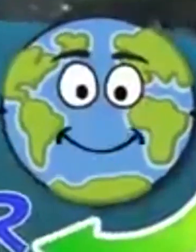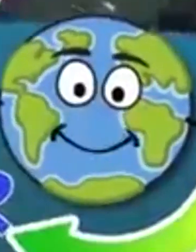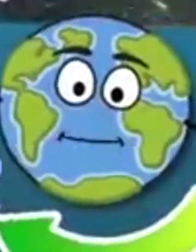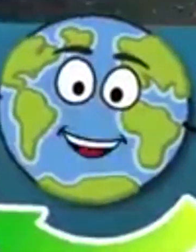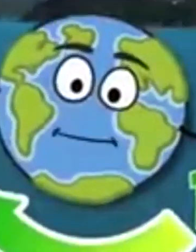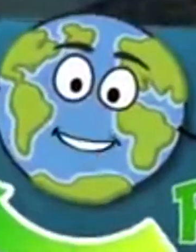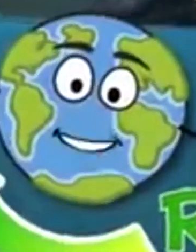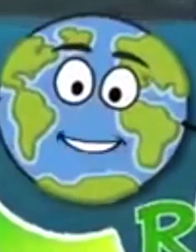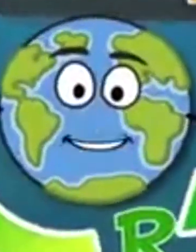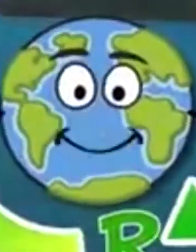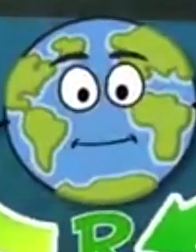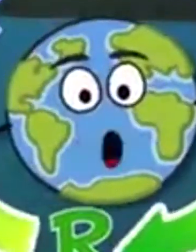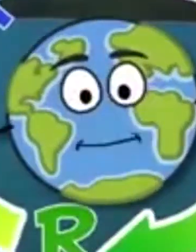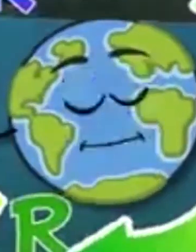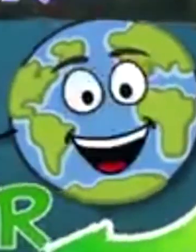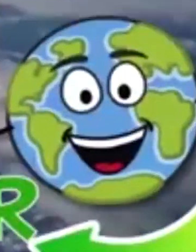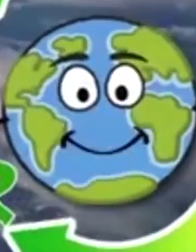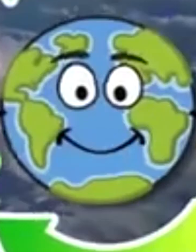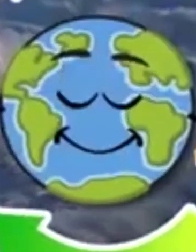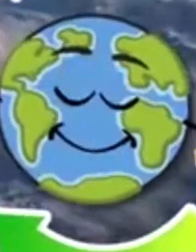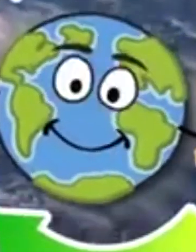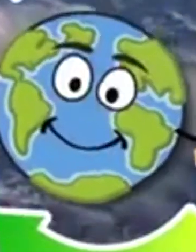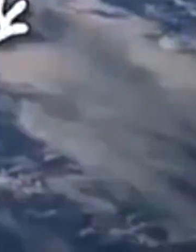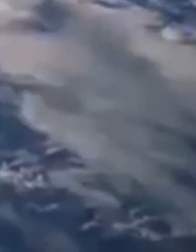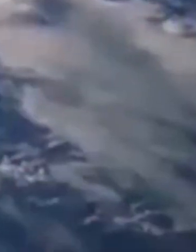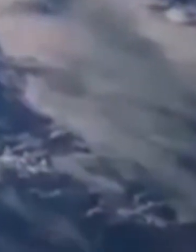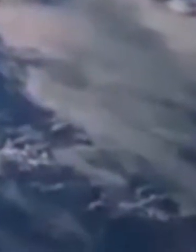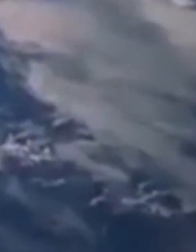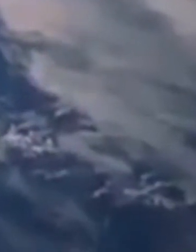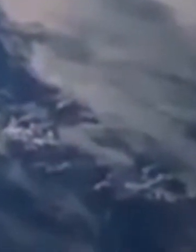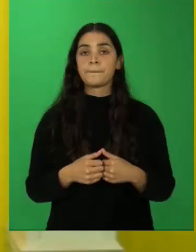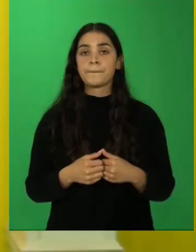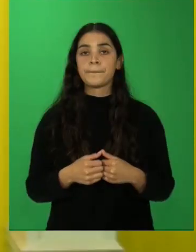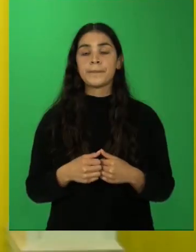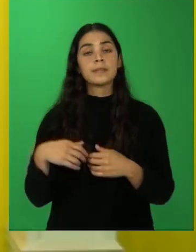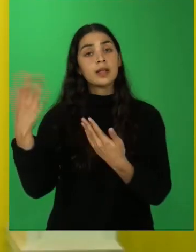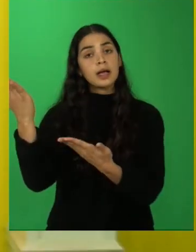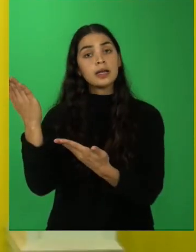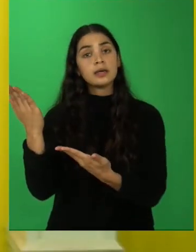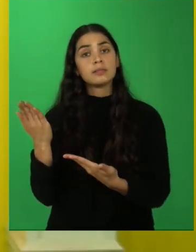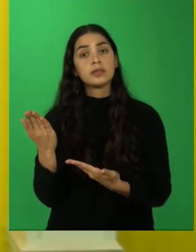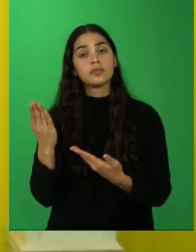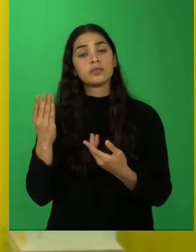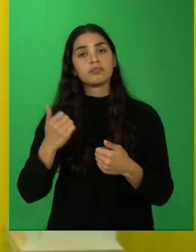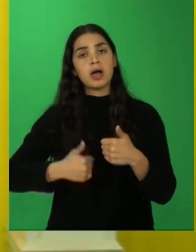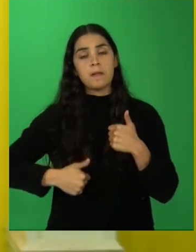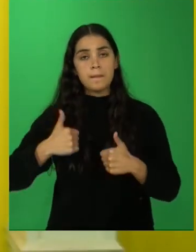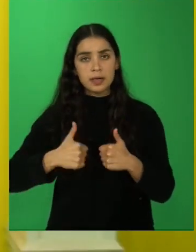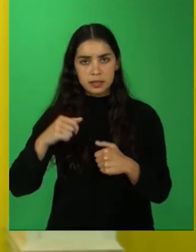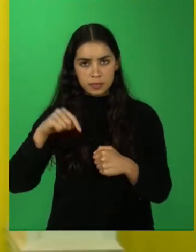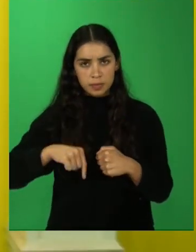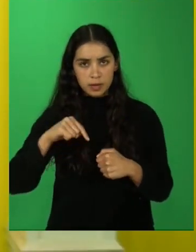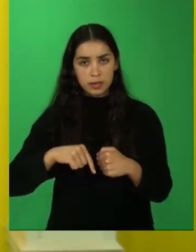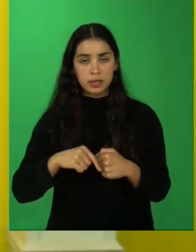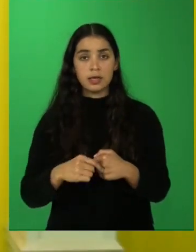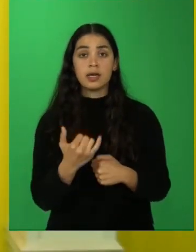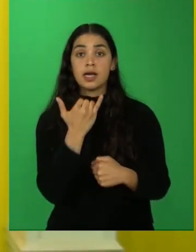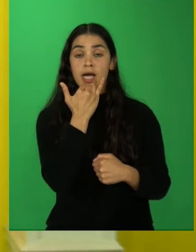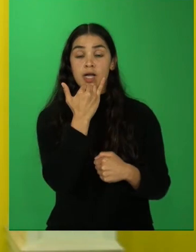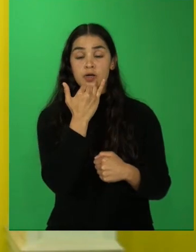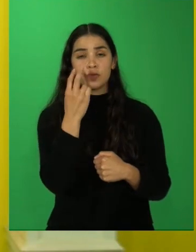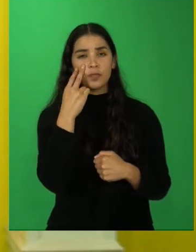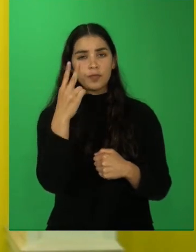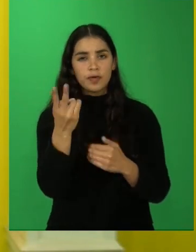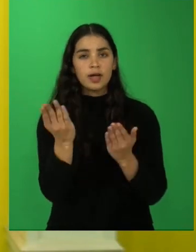Bien, eso ha sido todo por el día de hoy. Les invito a seguir participando de este canal en donde podrás